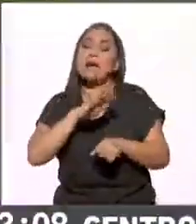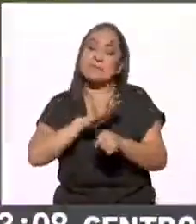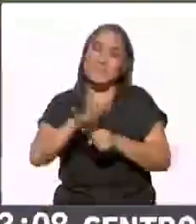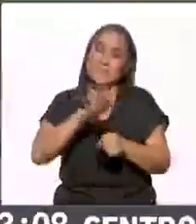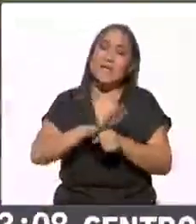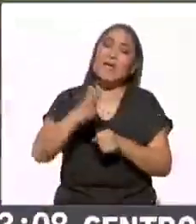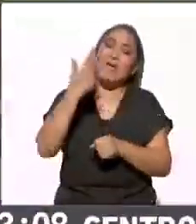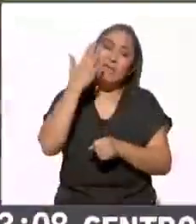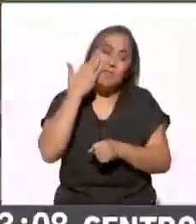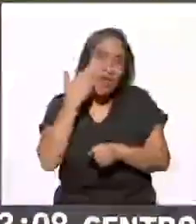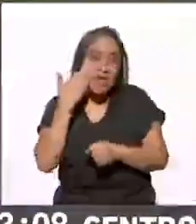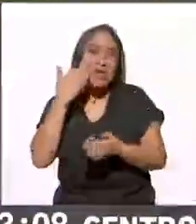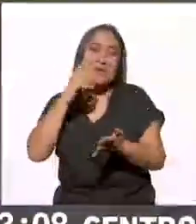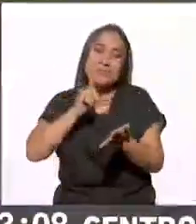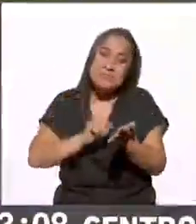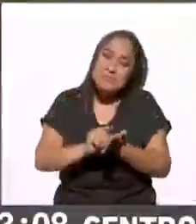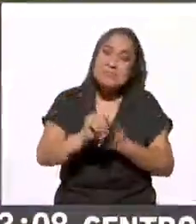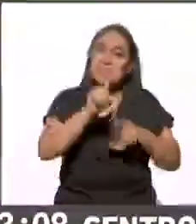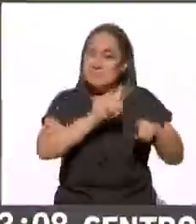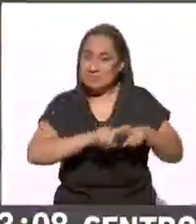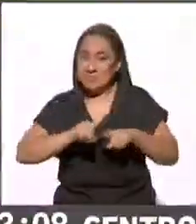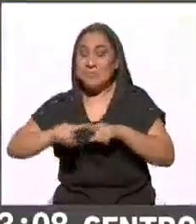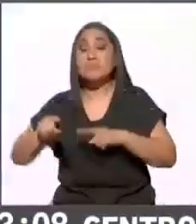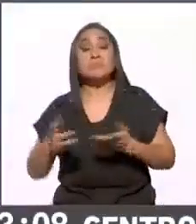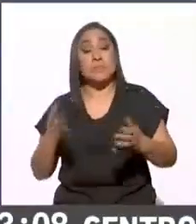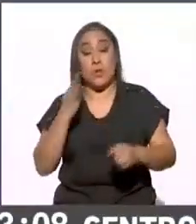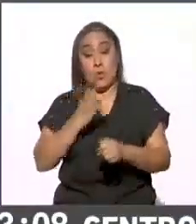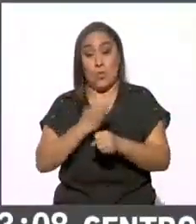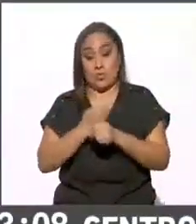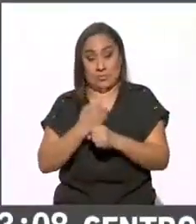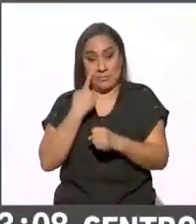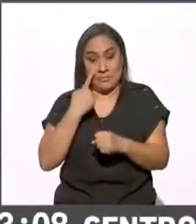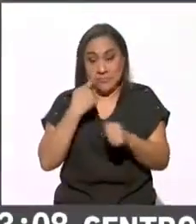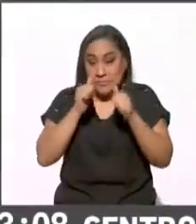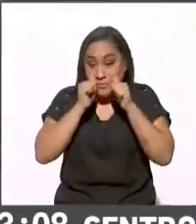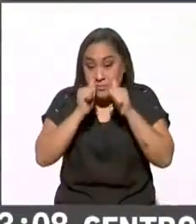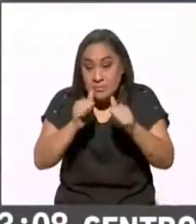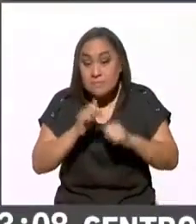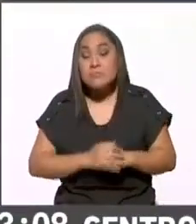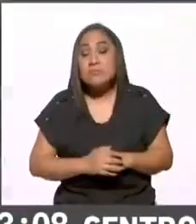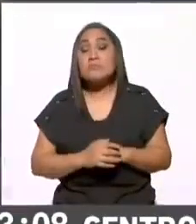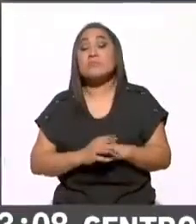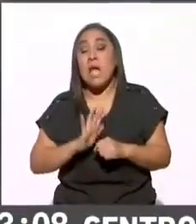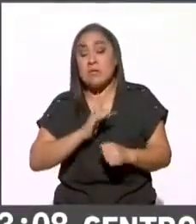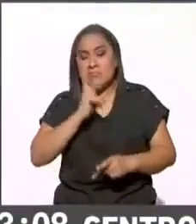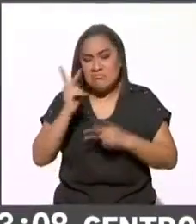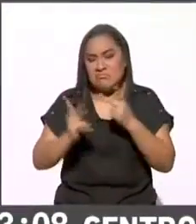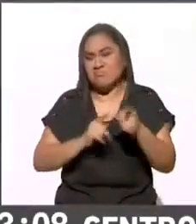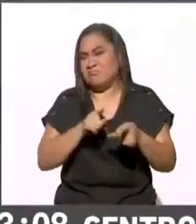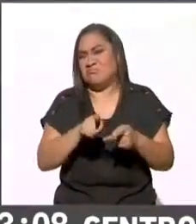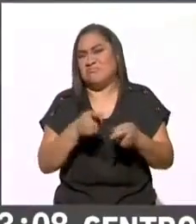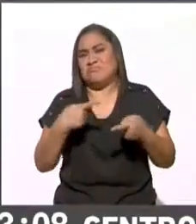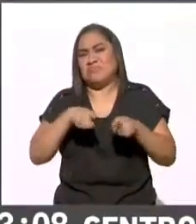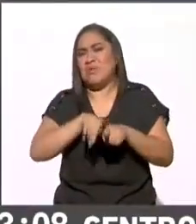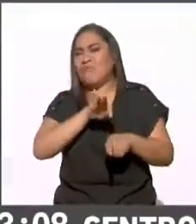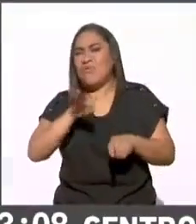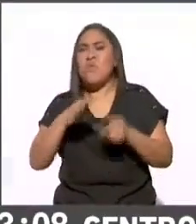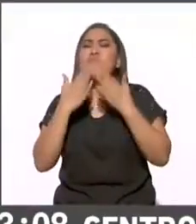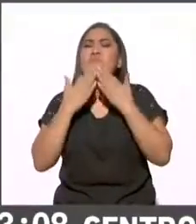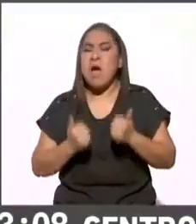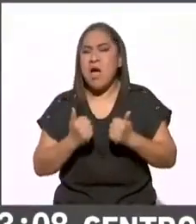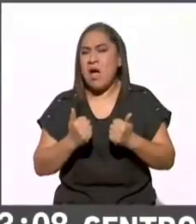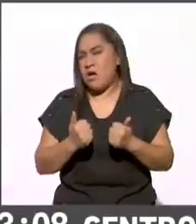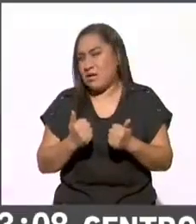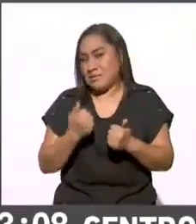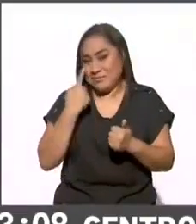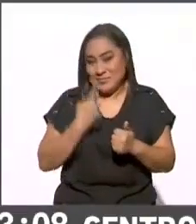sociales digitales. Y aquí hay que poner mucha atención. Han salido encuestas que no tienen fecha, pero como podemos ver